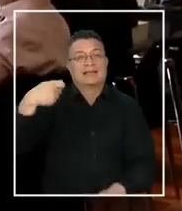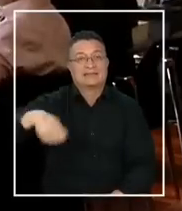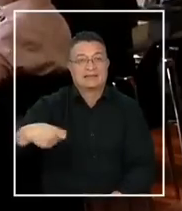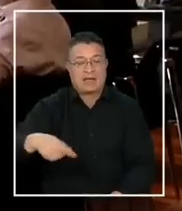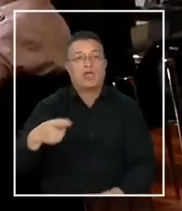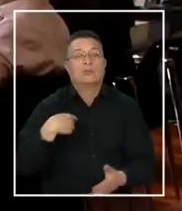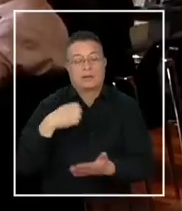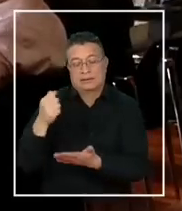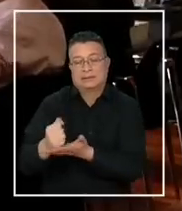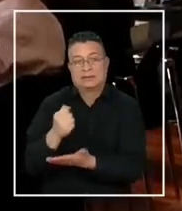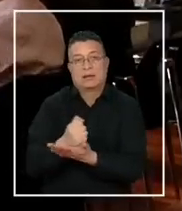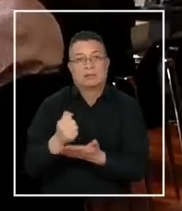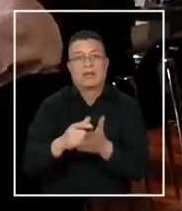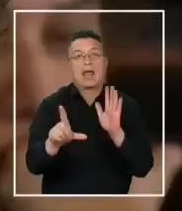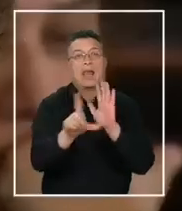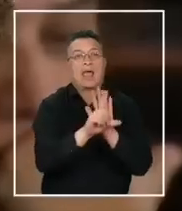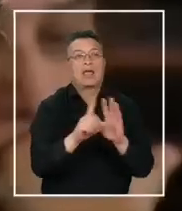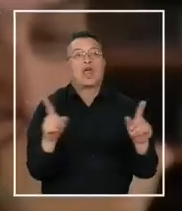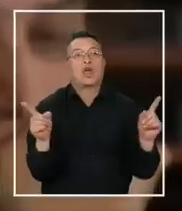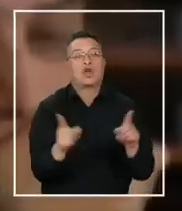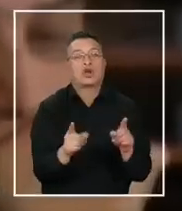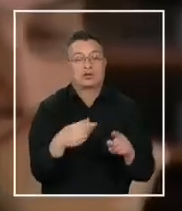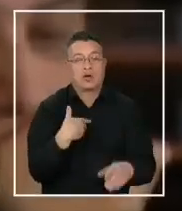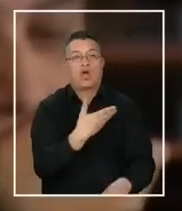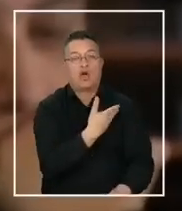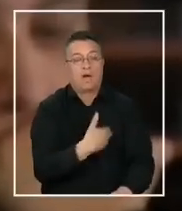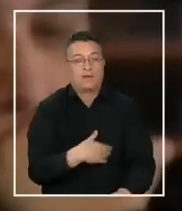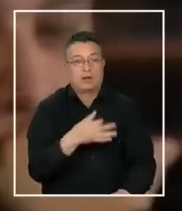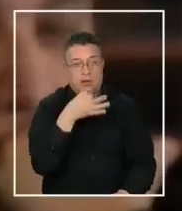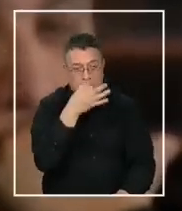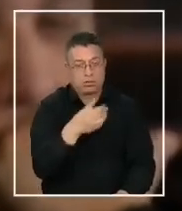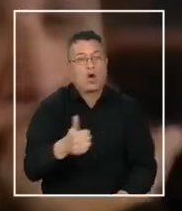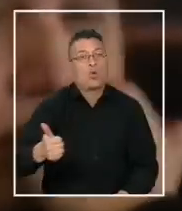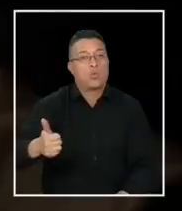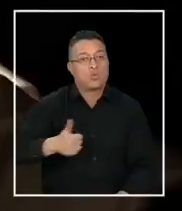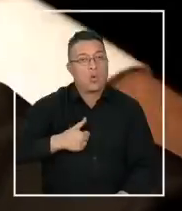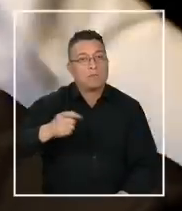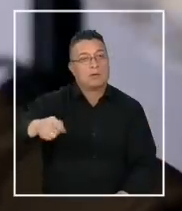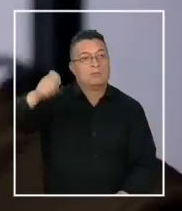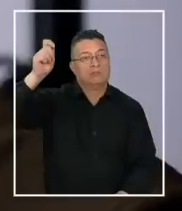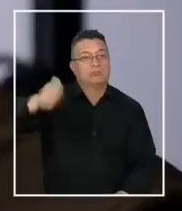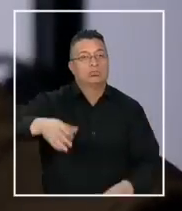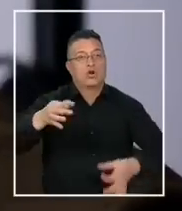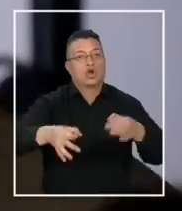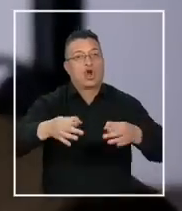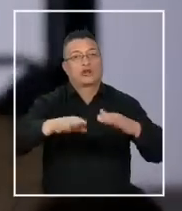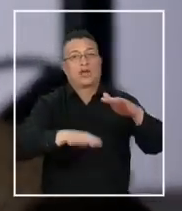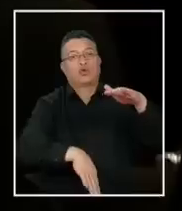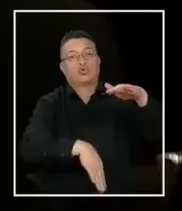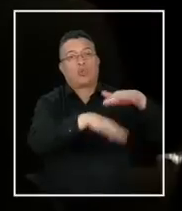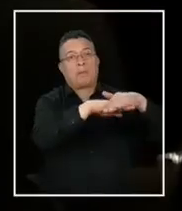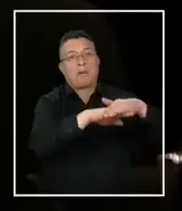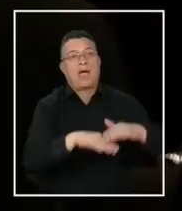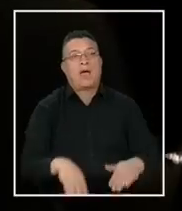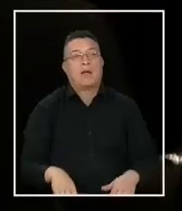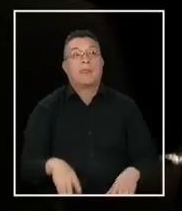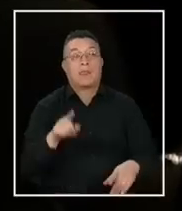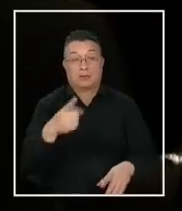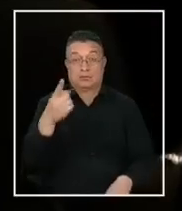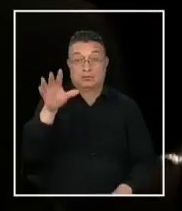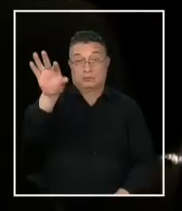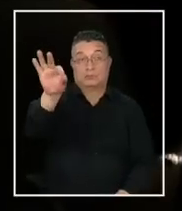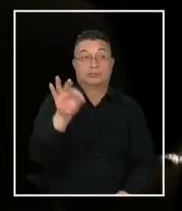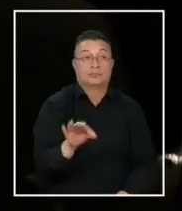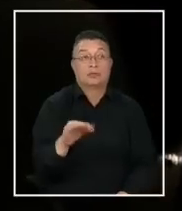marco de la tramitación de la ley corta que empuja al gobierno para cumplir el fallo de la Corte Suprema. Uno de los invitados al